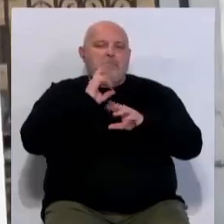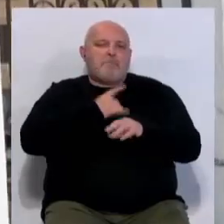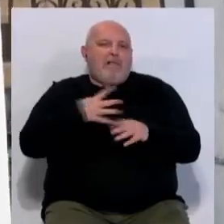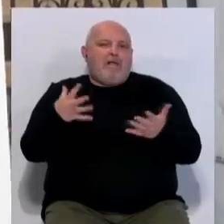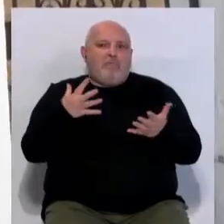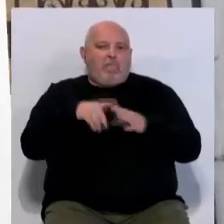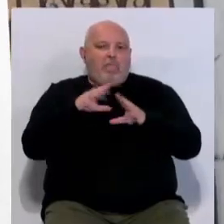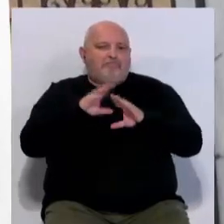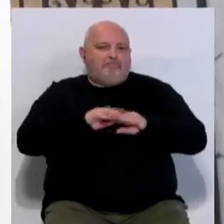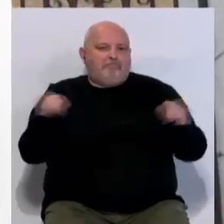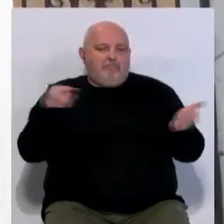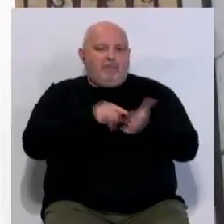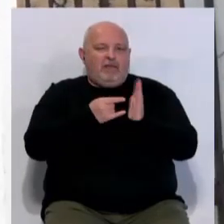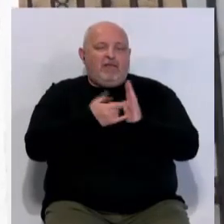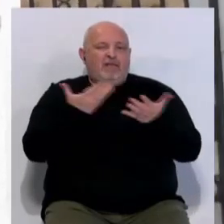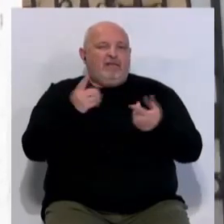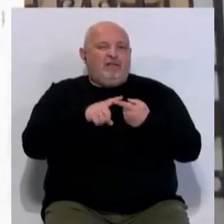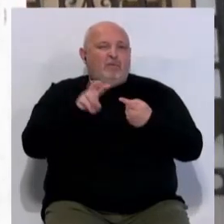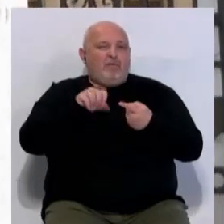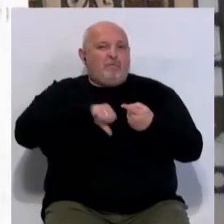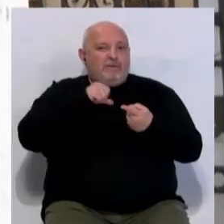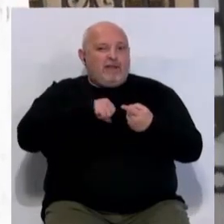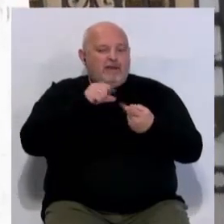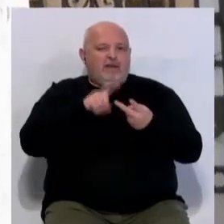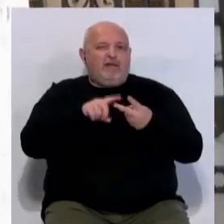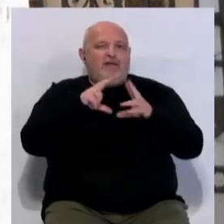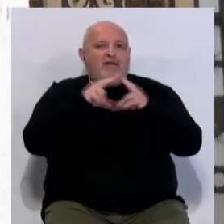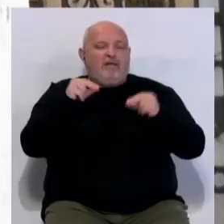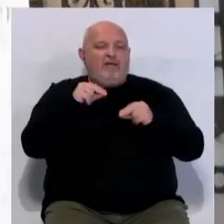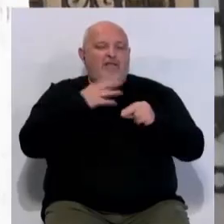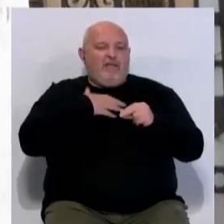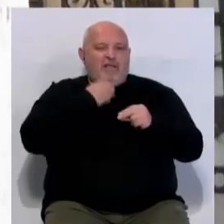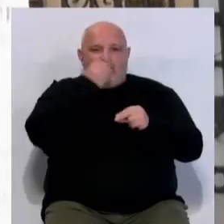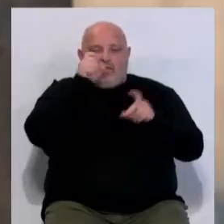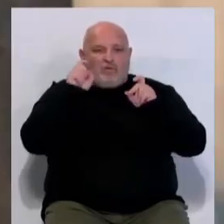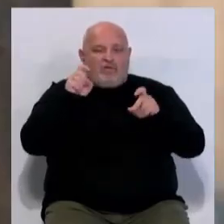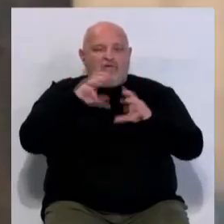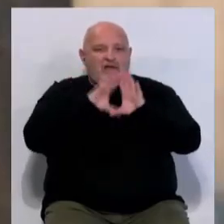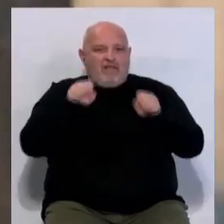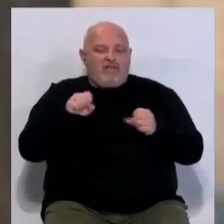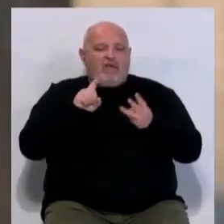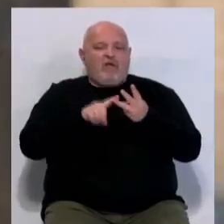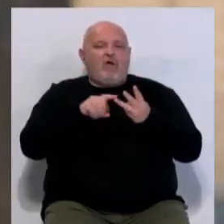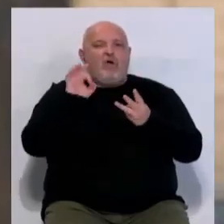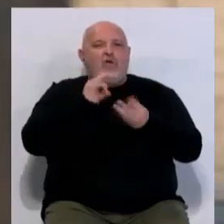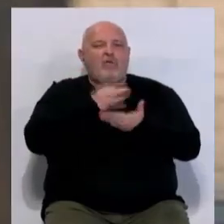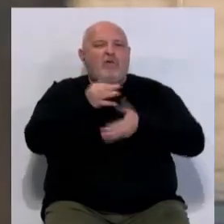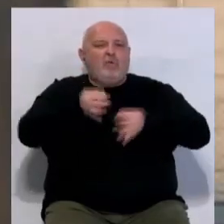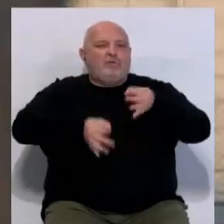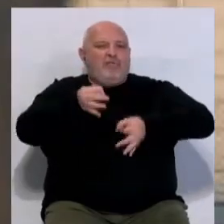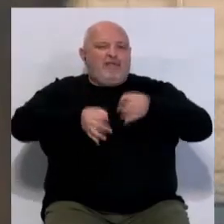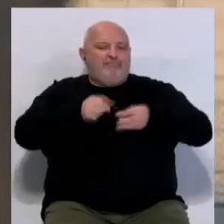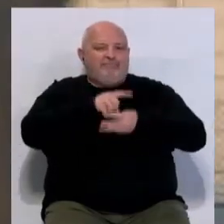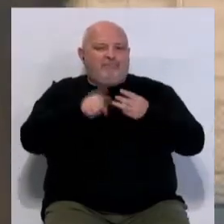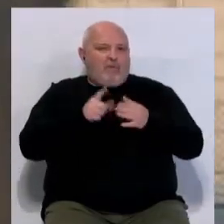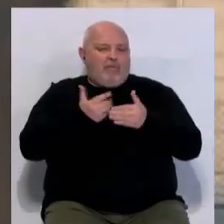proyectos vitales para la ciudad, tales como el nuevo hospital, la Facultad de Ciencias de la Educación en Valcárcel o la Ciudad de la Justicia.